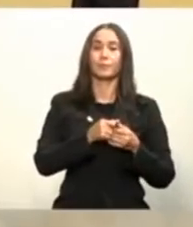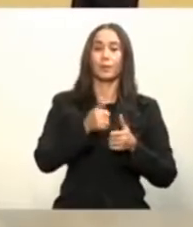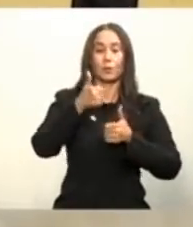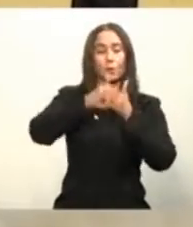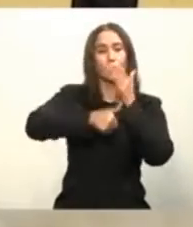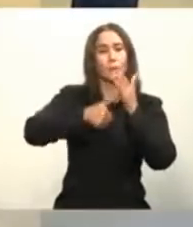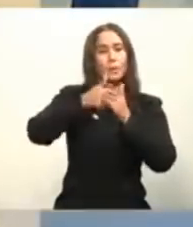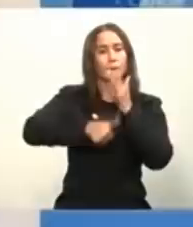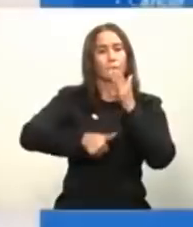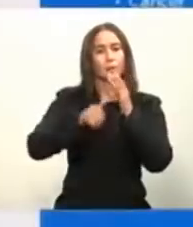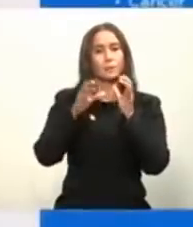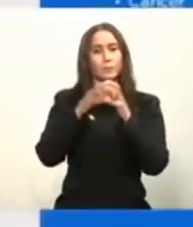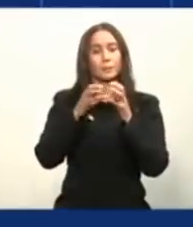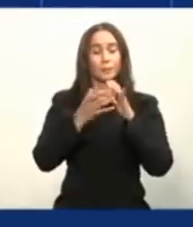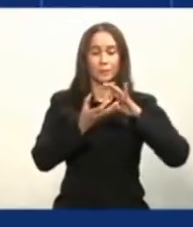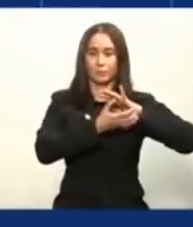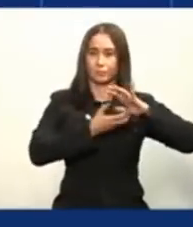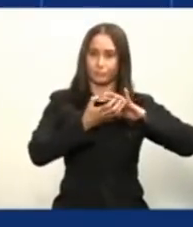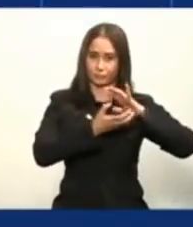renal y cáncer.